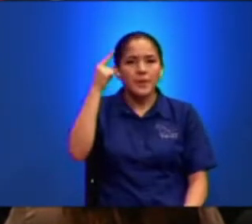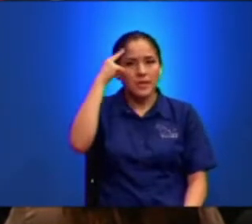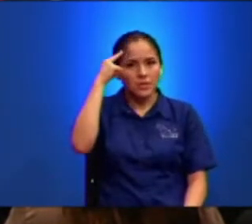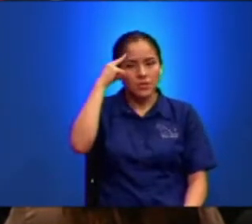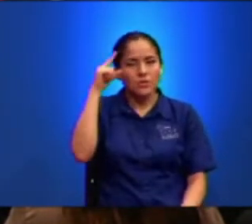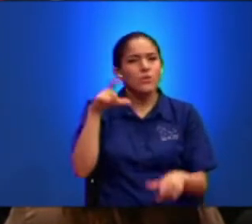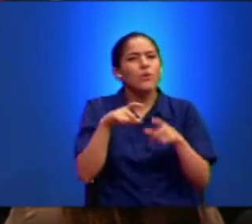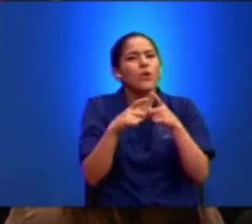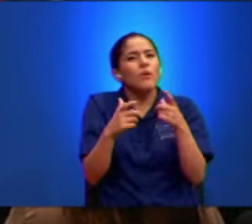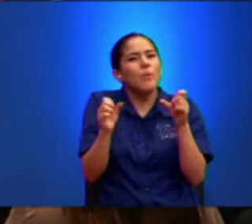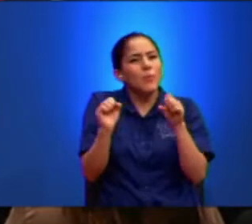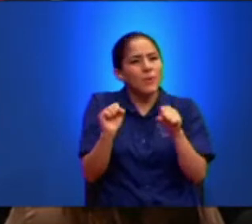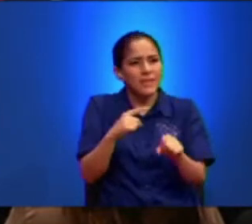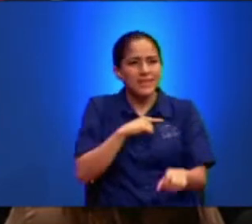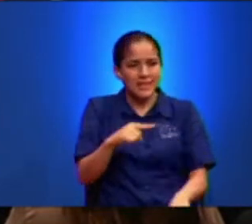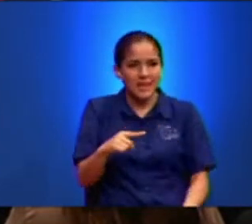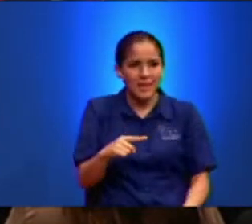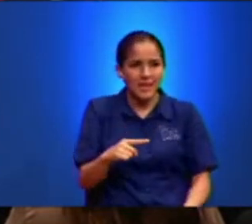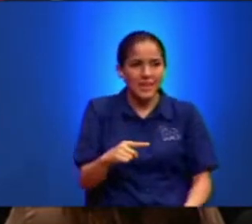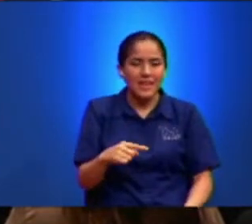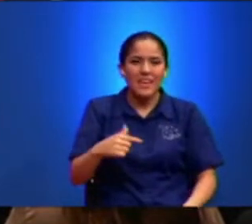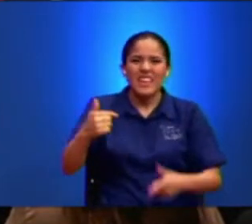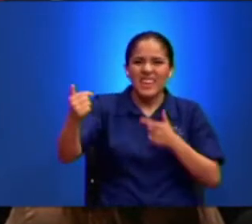Que Los Hijos Del Diablo